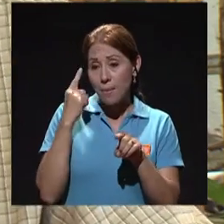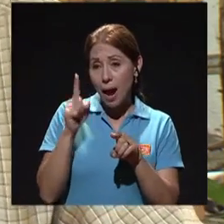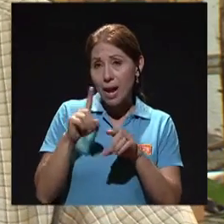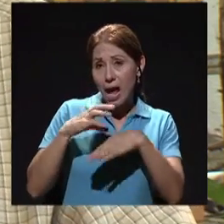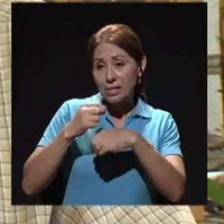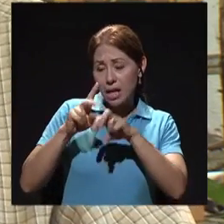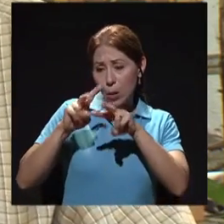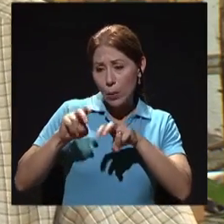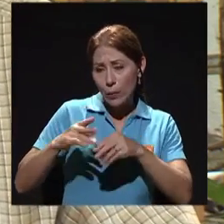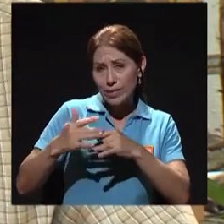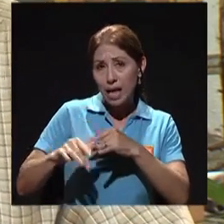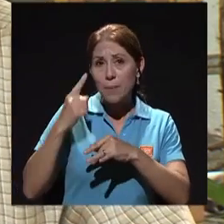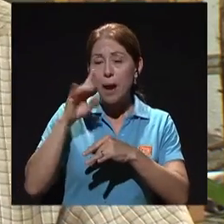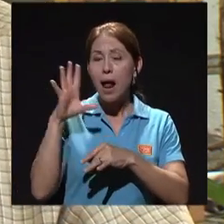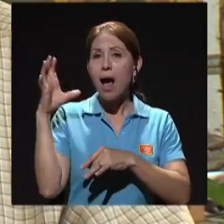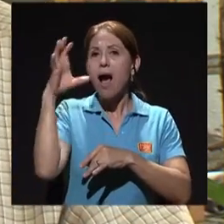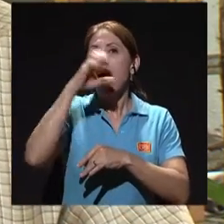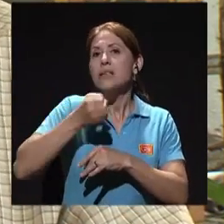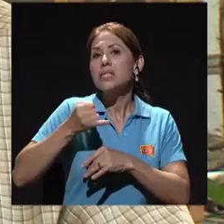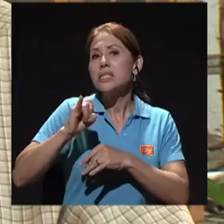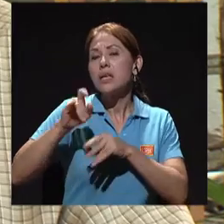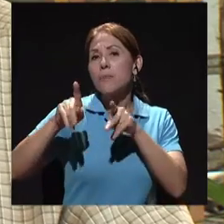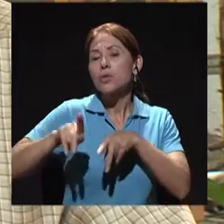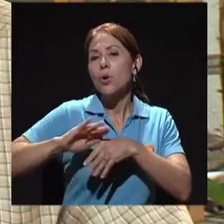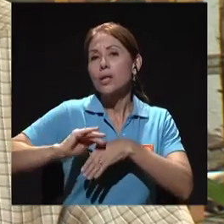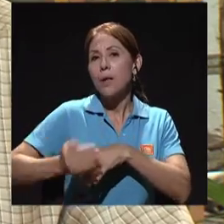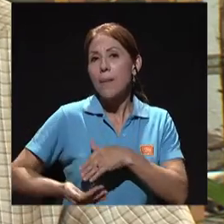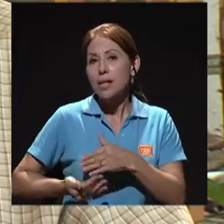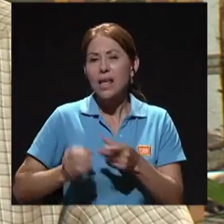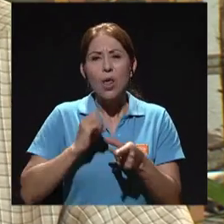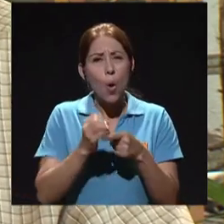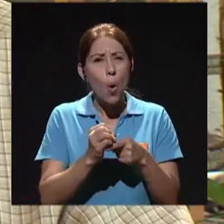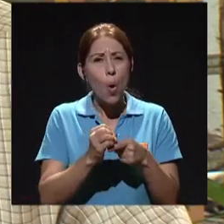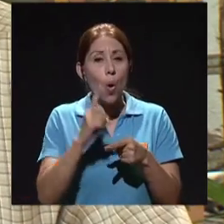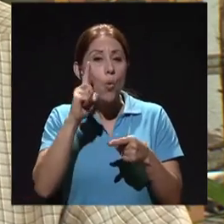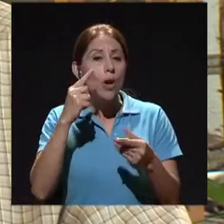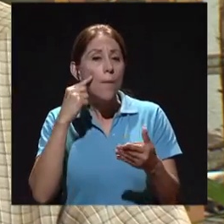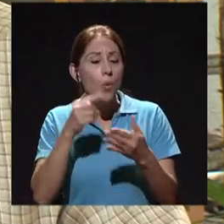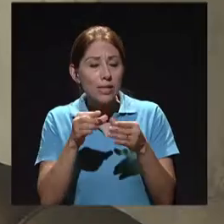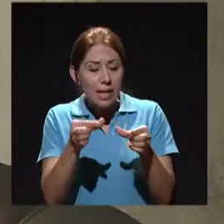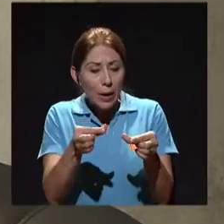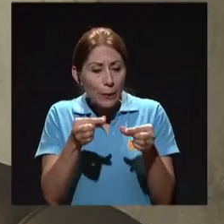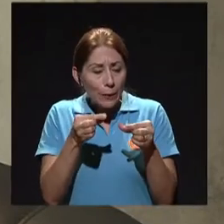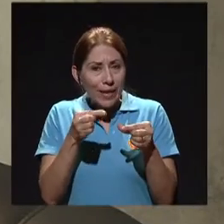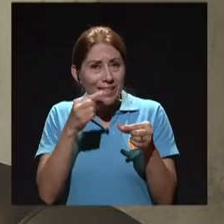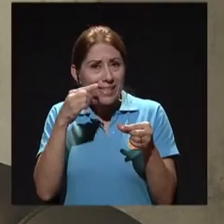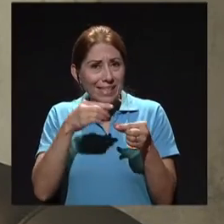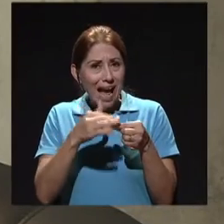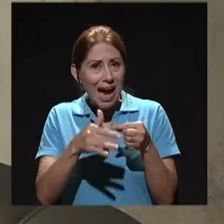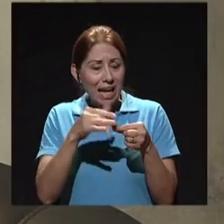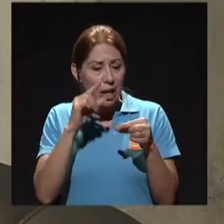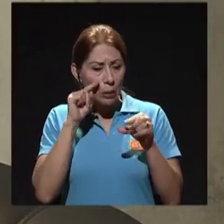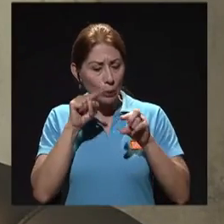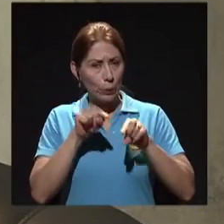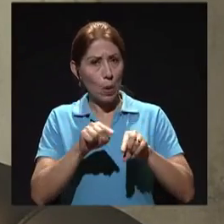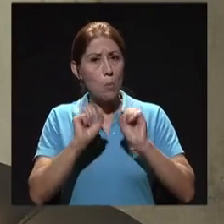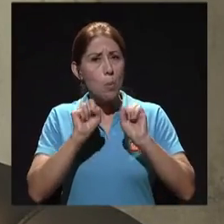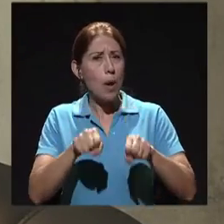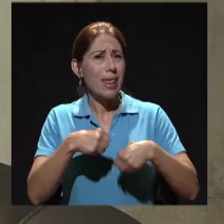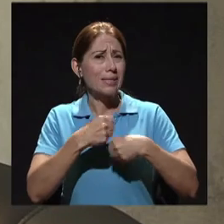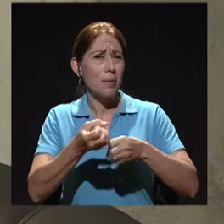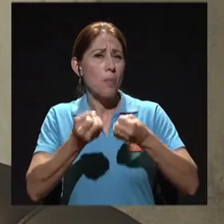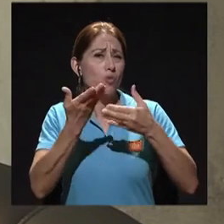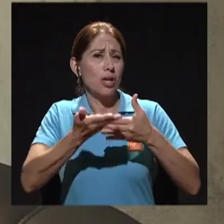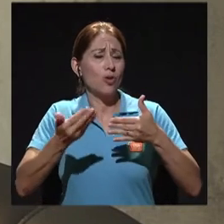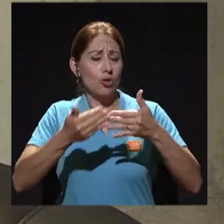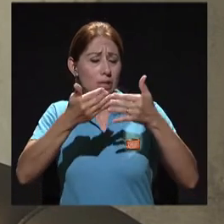¿verdad? En fin, son un montón de cosas que se pueden hacer a partir de una muestra de sangre. Básicamente, Sara, una de nuestras consultas, ¿qué